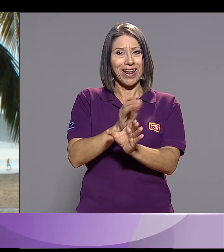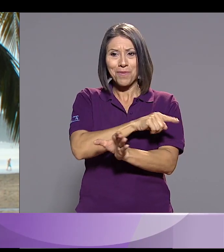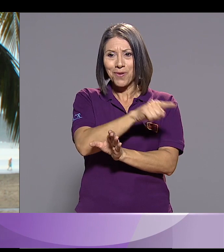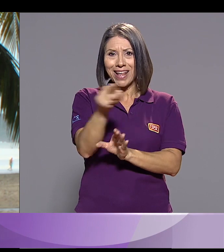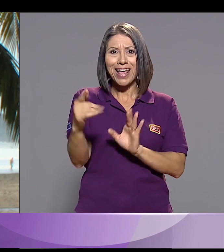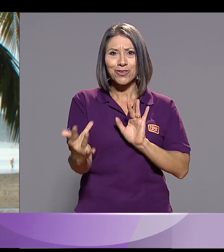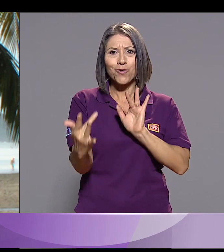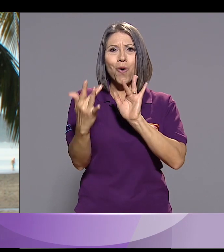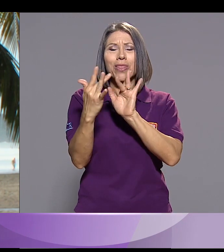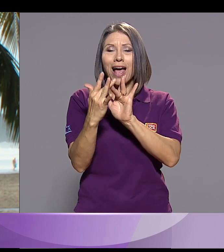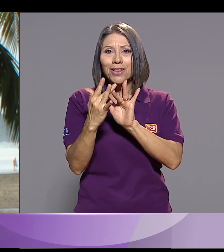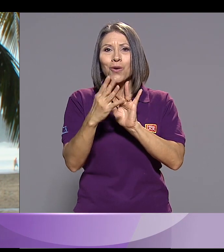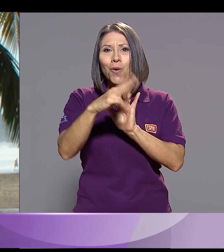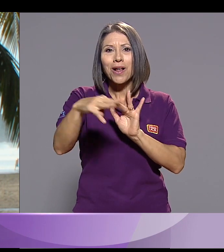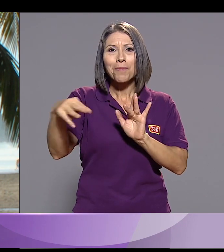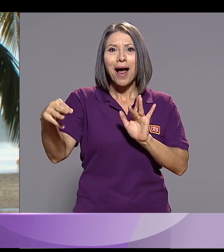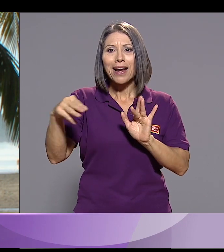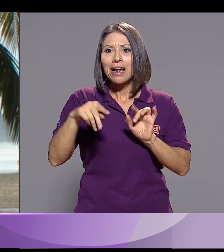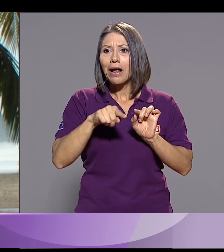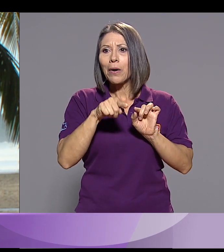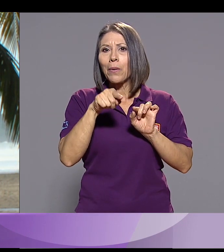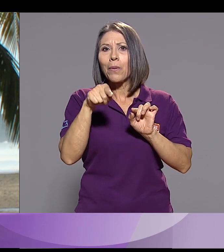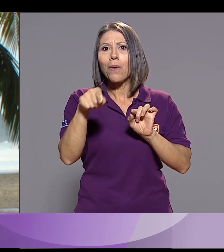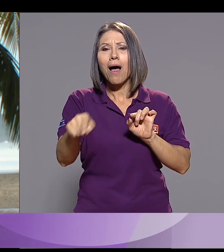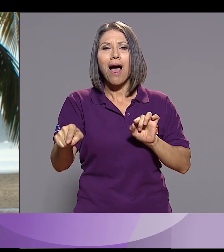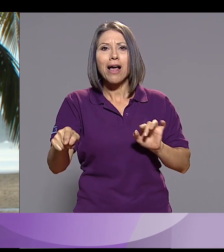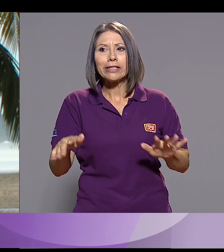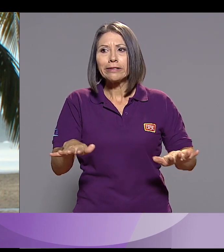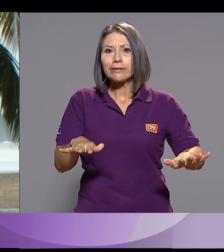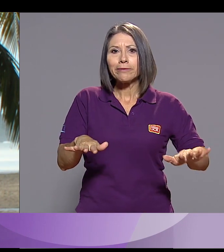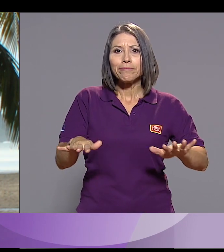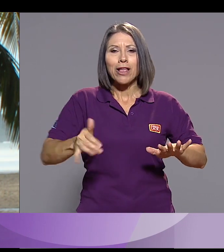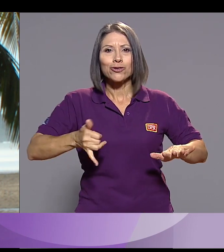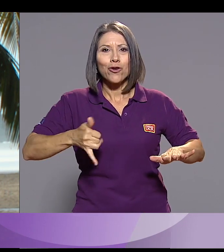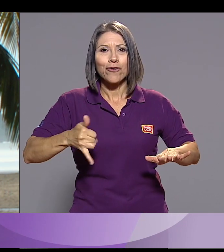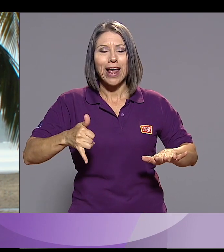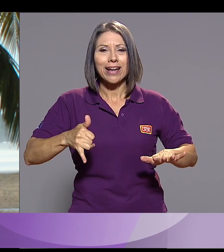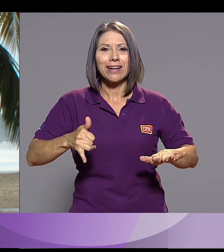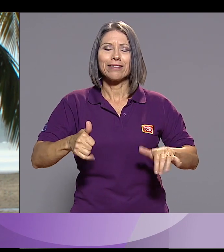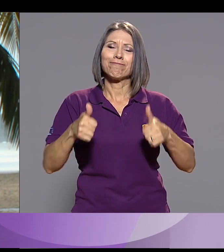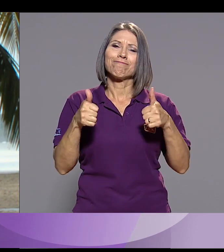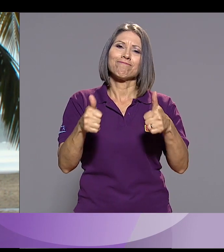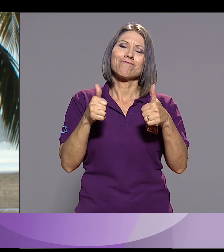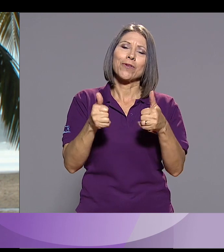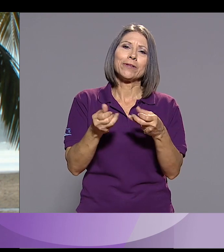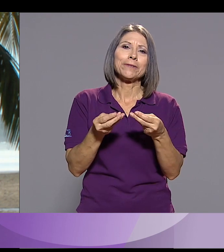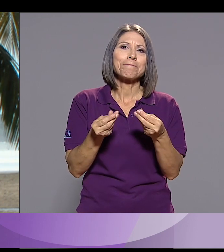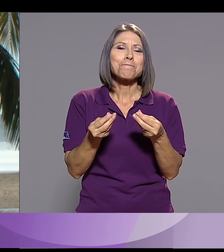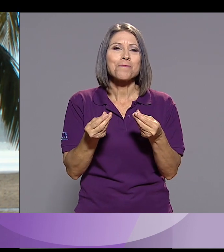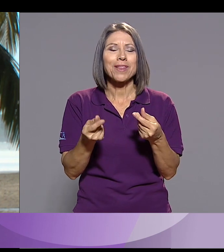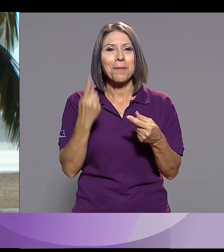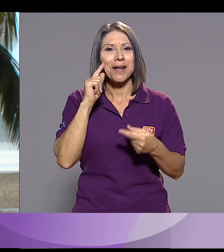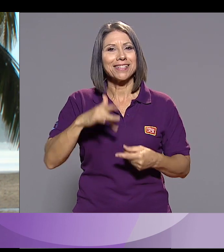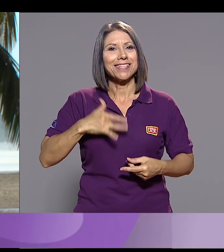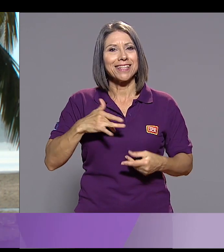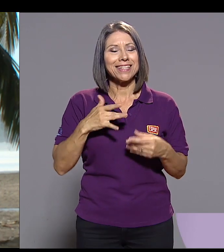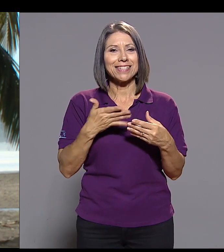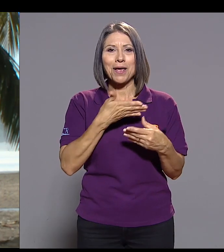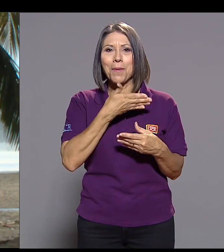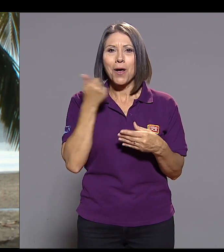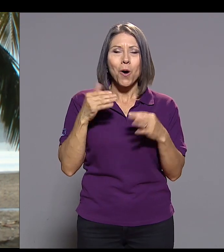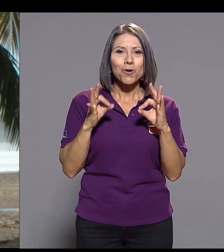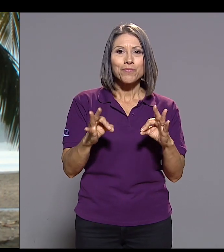su estado físico, su estado emocional, su estado psicológico al estar en contacto con el mar y surfear. Entonces